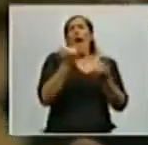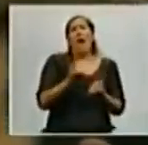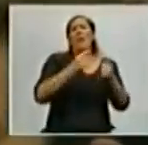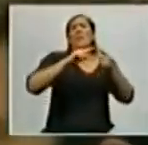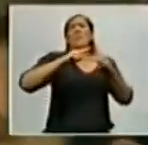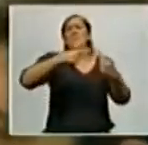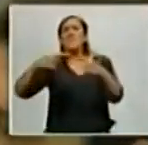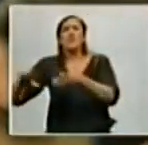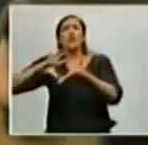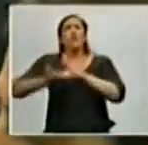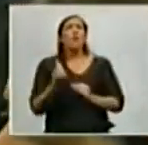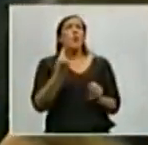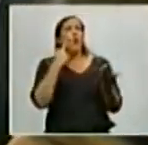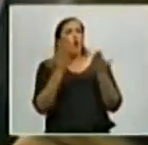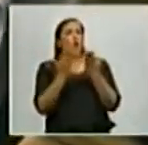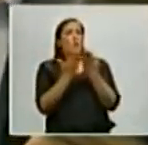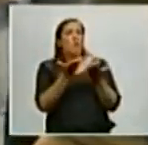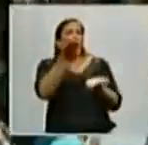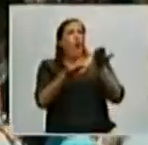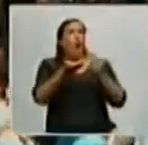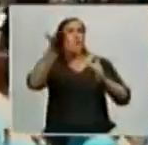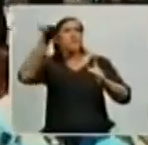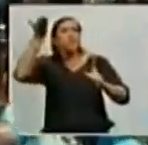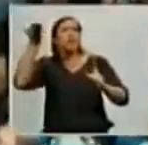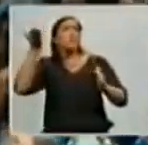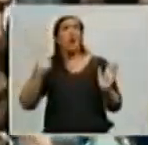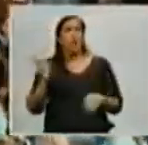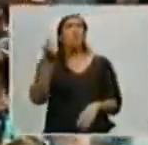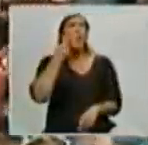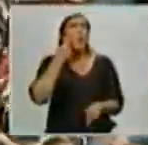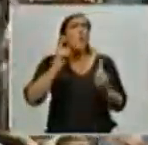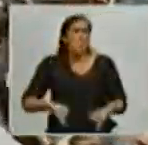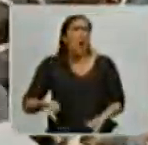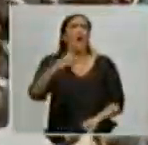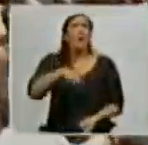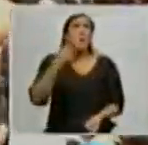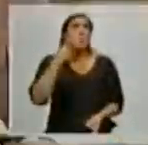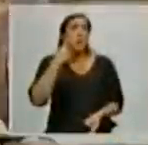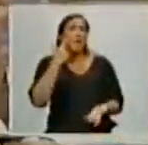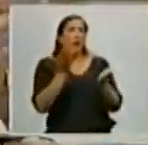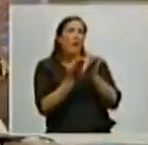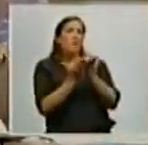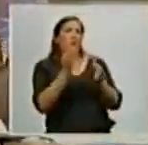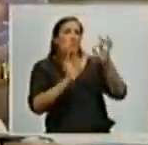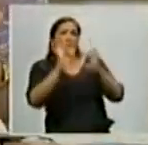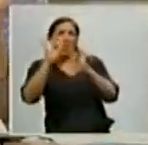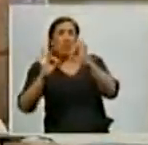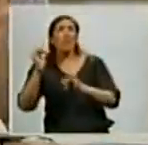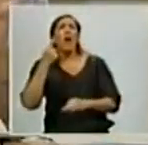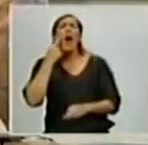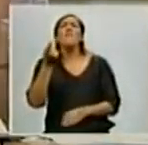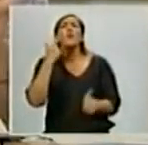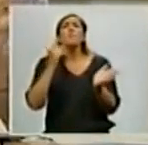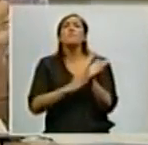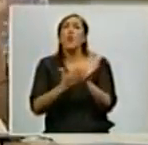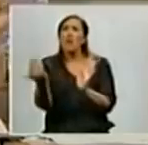mídanlo con el índice que quieran. Y díganme si en alguna otra etapa de la